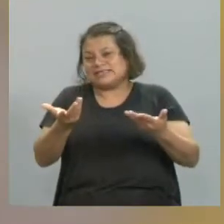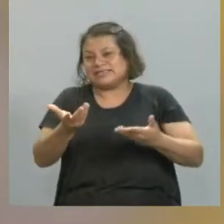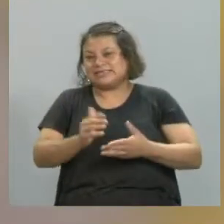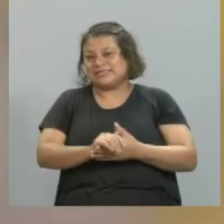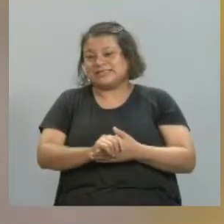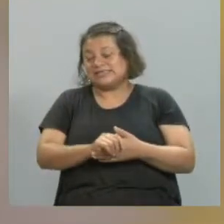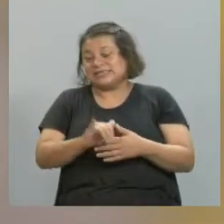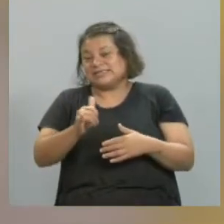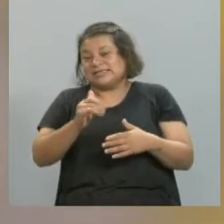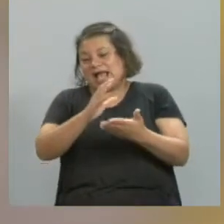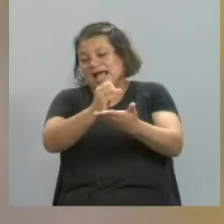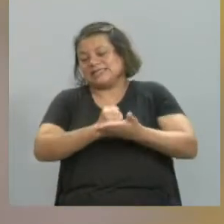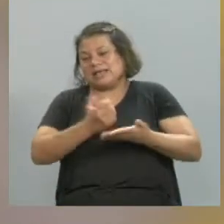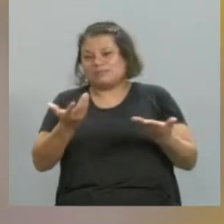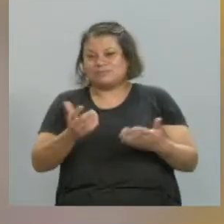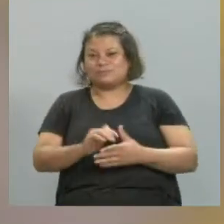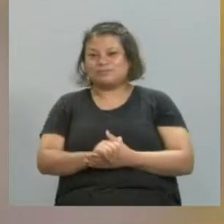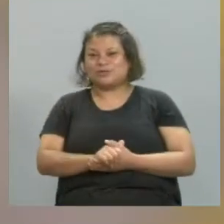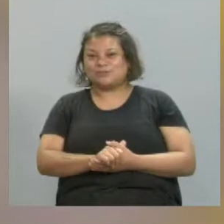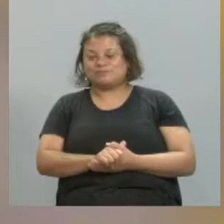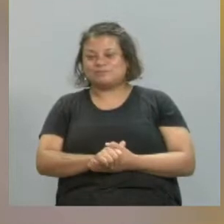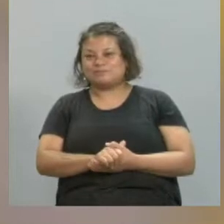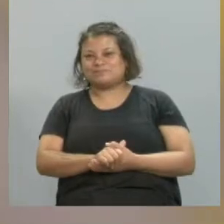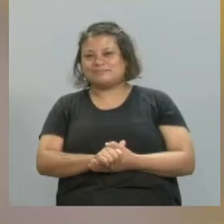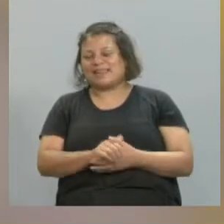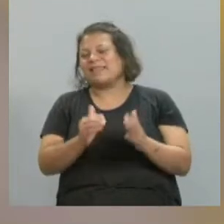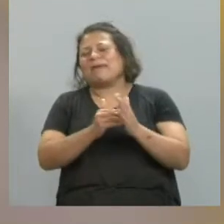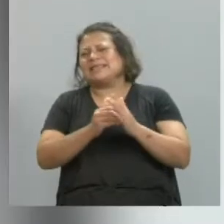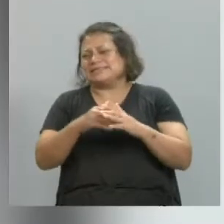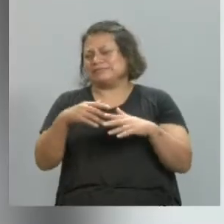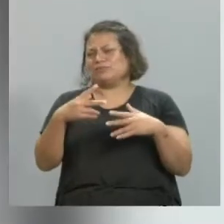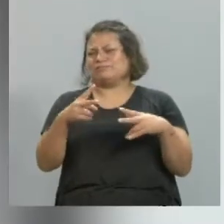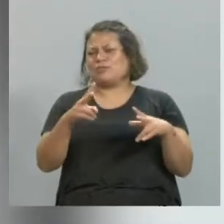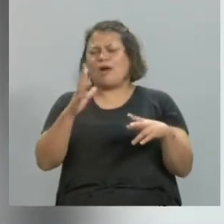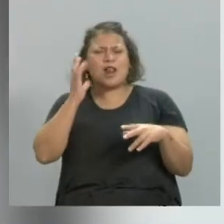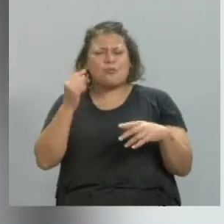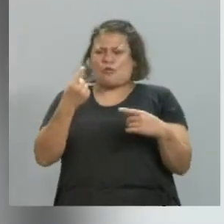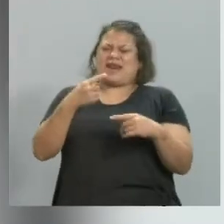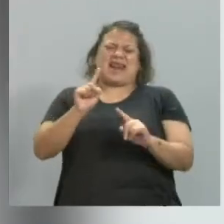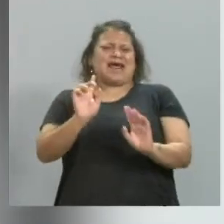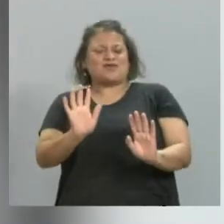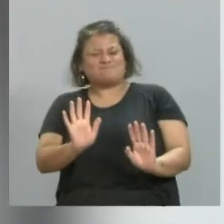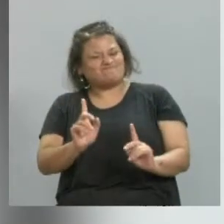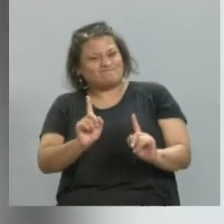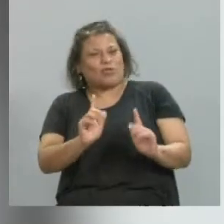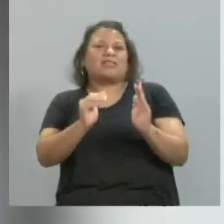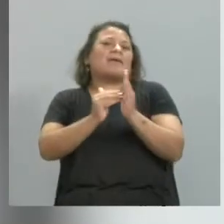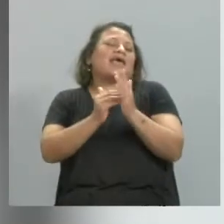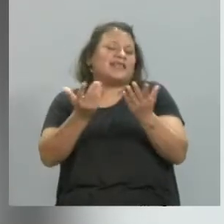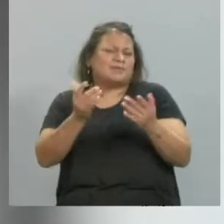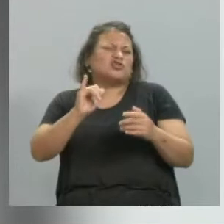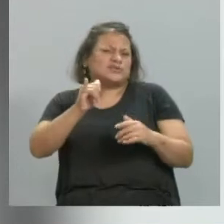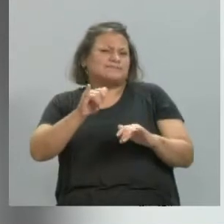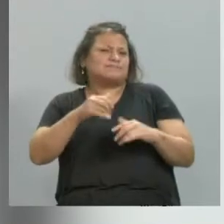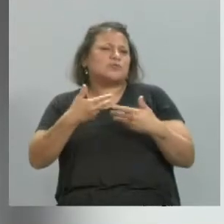normalmente accedo. Es muy raro que, salvo que sea algo muy descabellado o muy alejado de lo que yo hago, normalmente